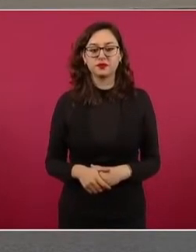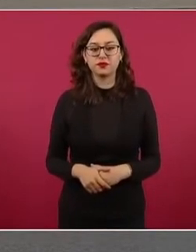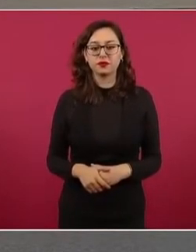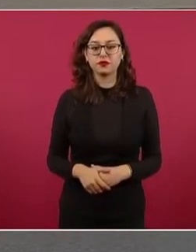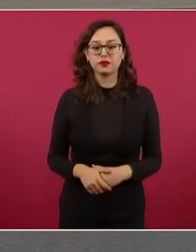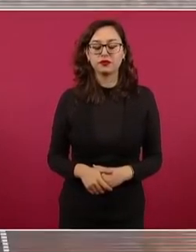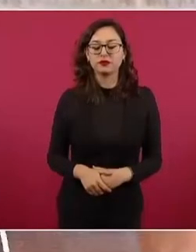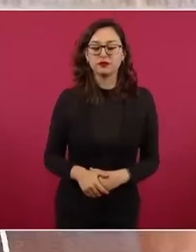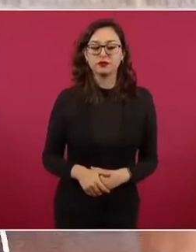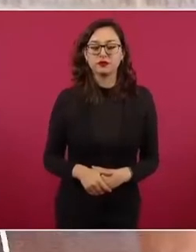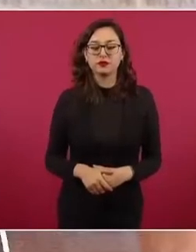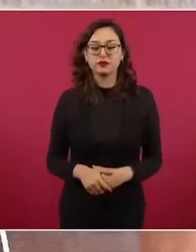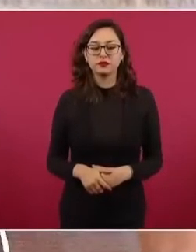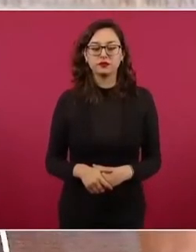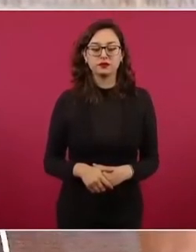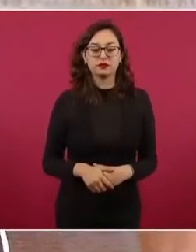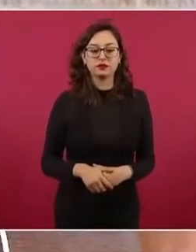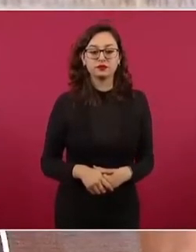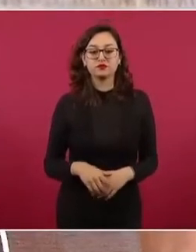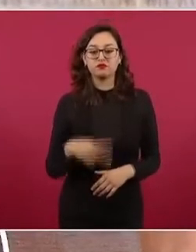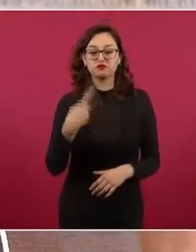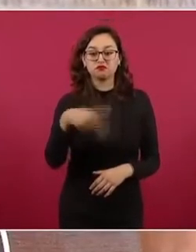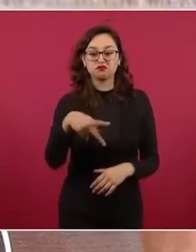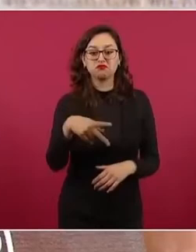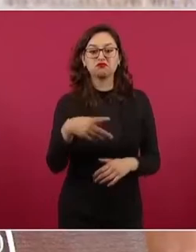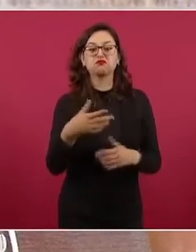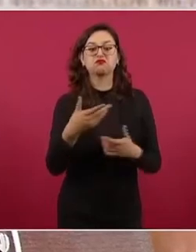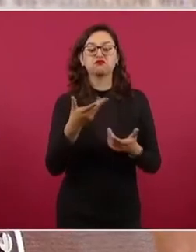su programa.